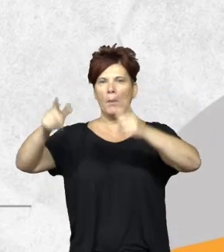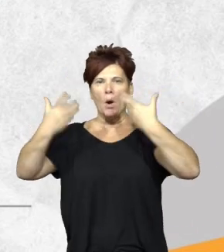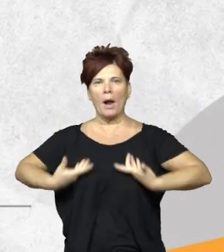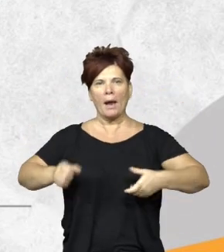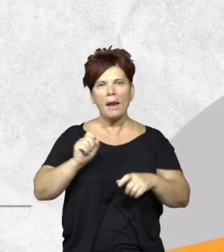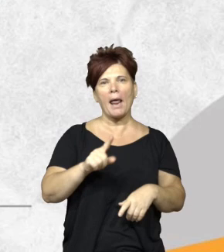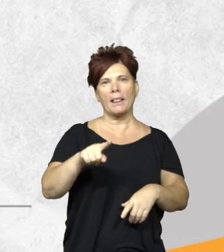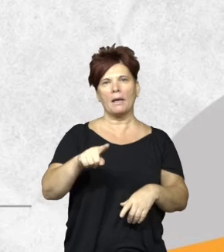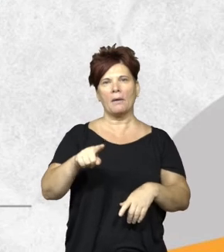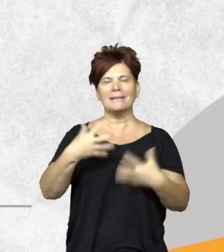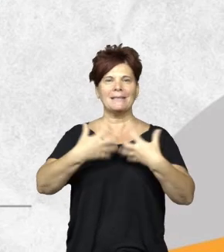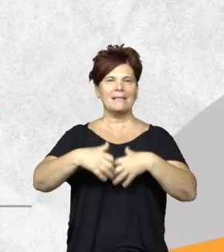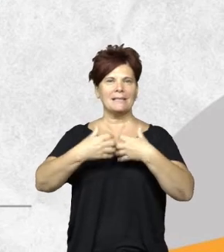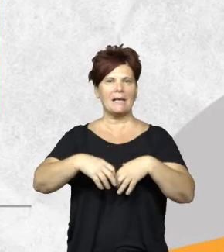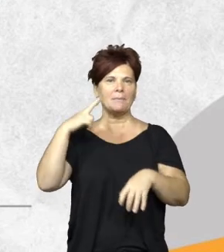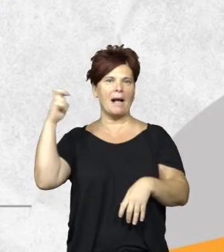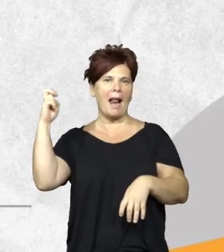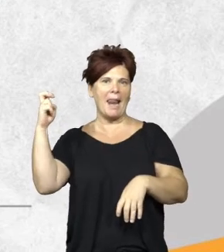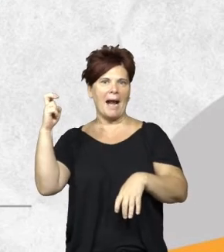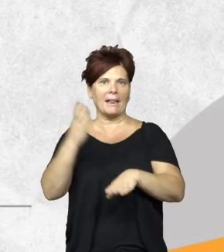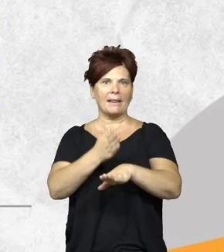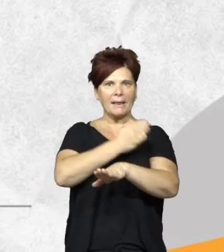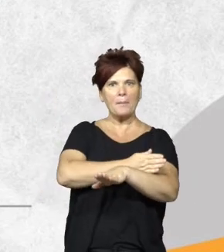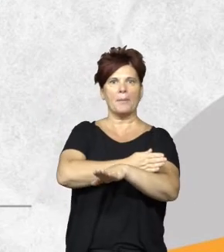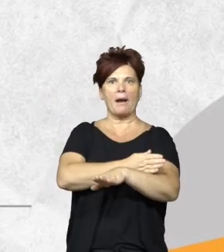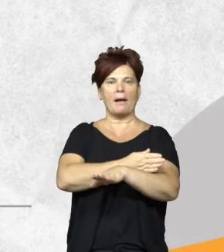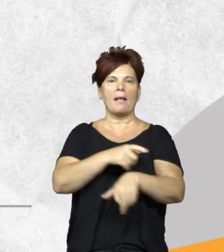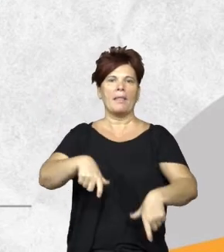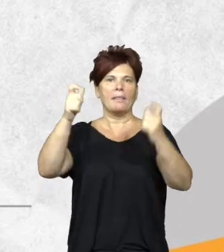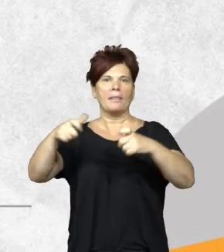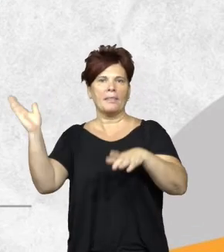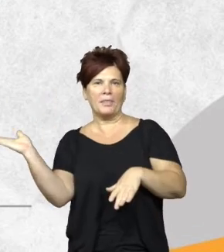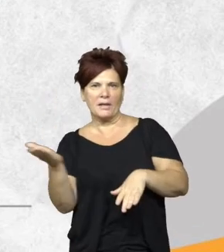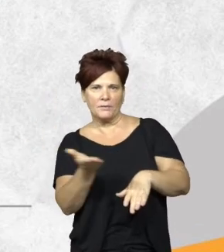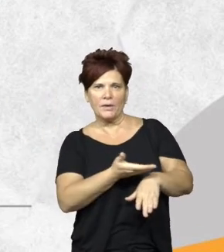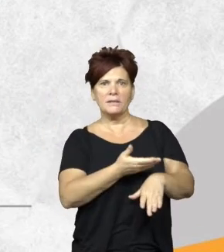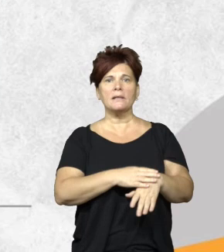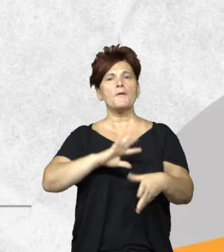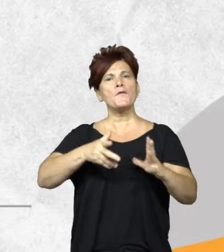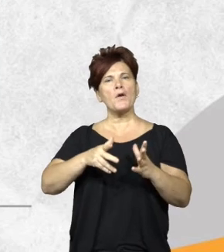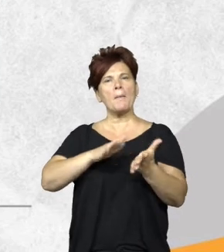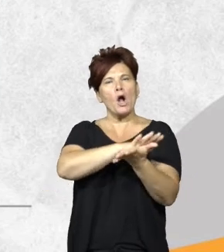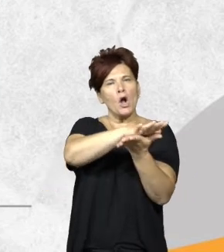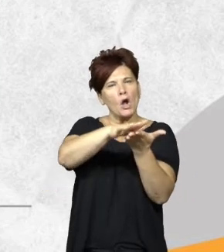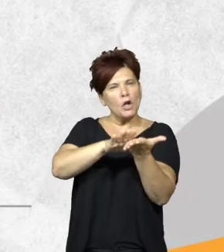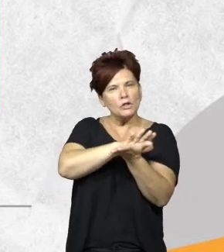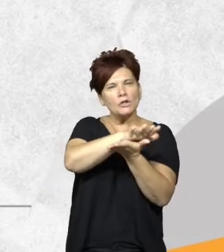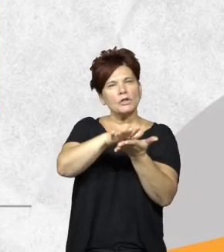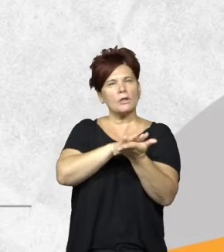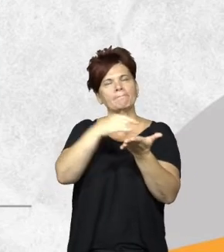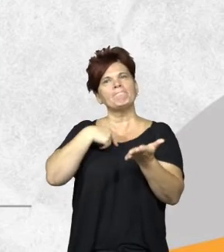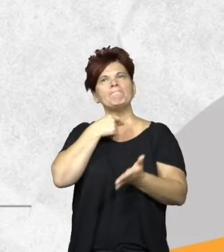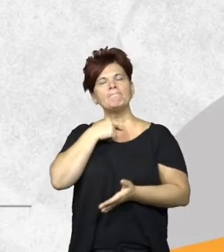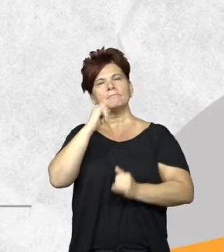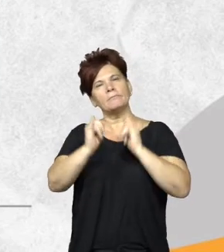de alerta temprana de deforestación a modo de contexto quería